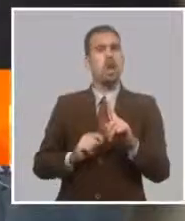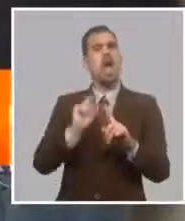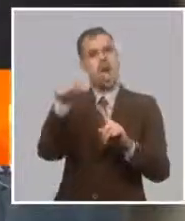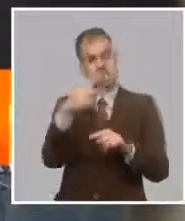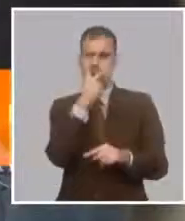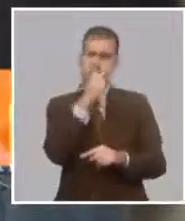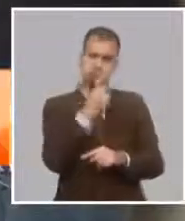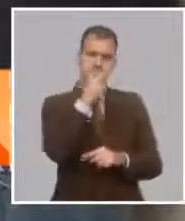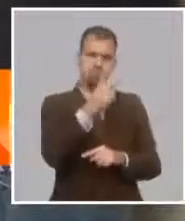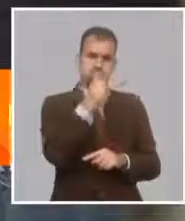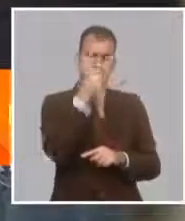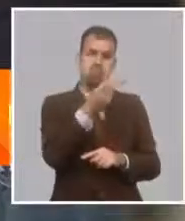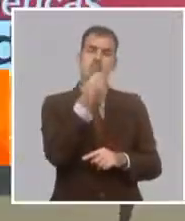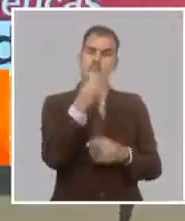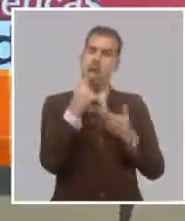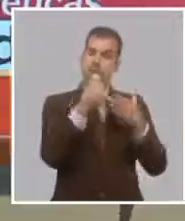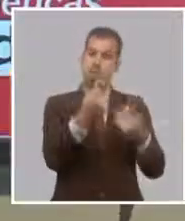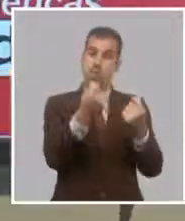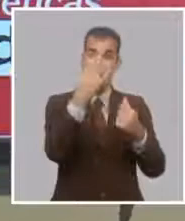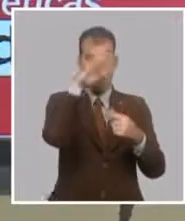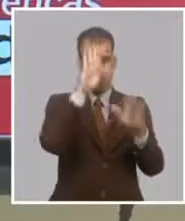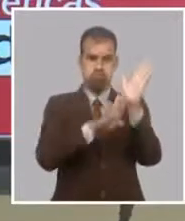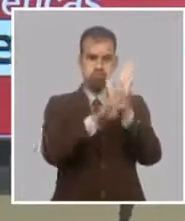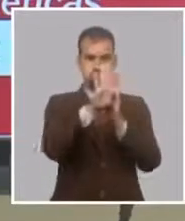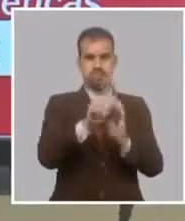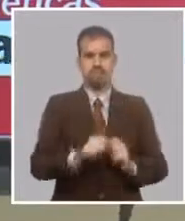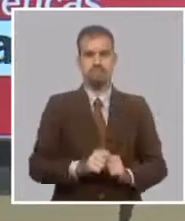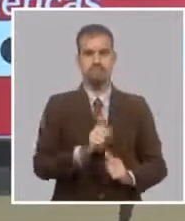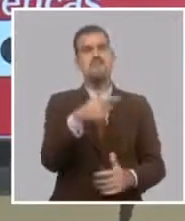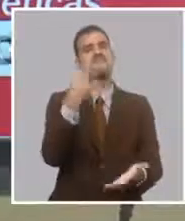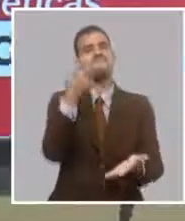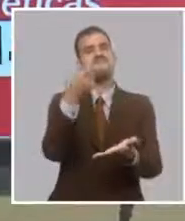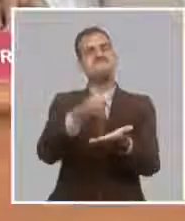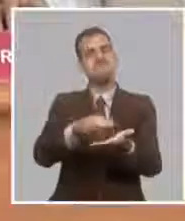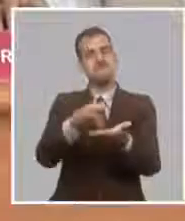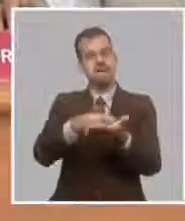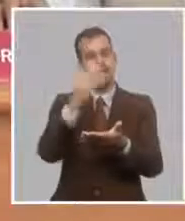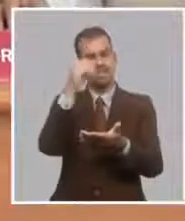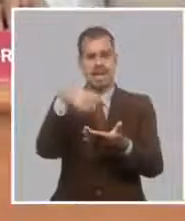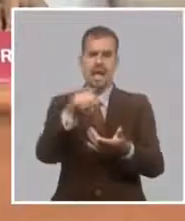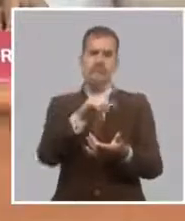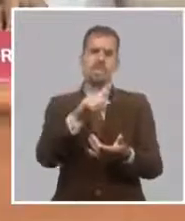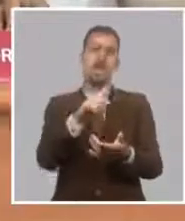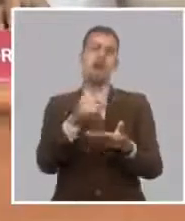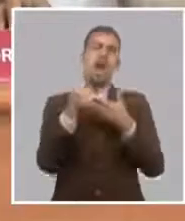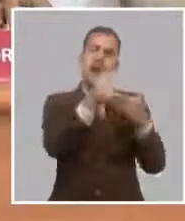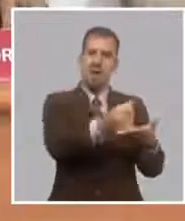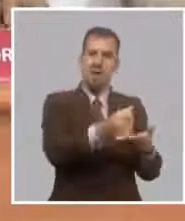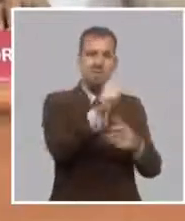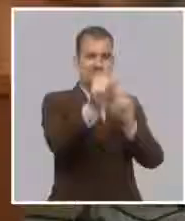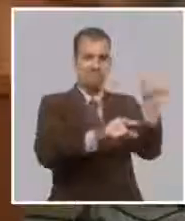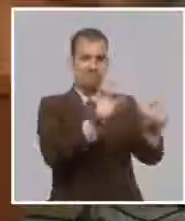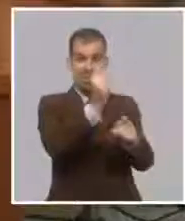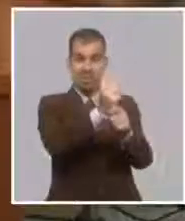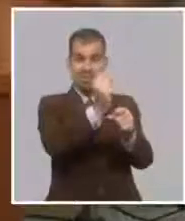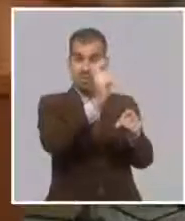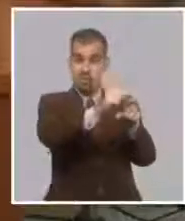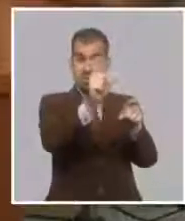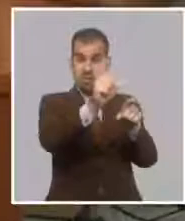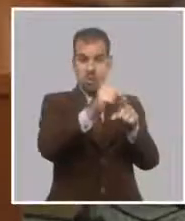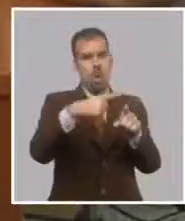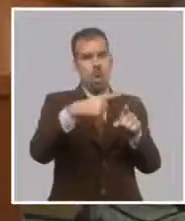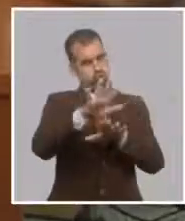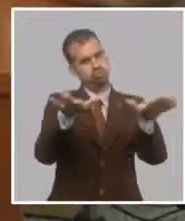en estimular la economía del país. El pago por factura a productores es una modalidad creada con todas las condiciones